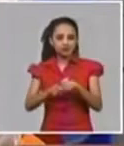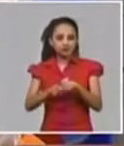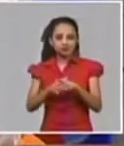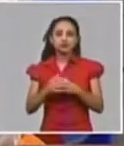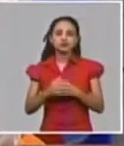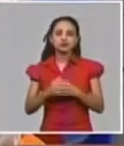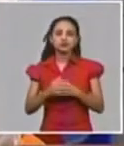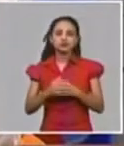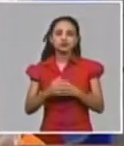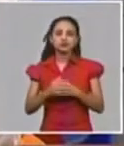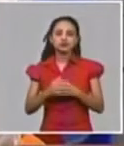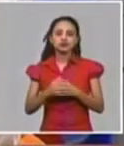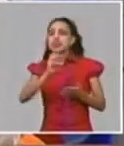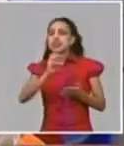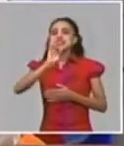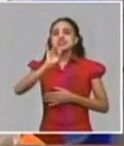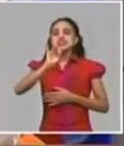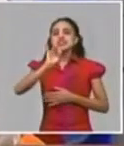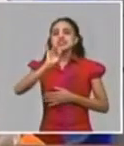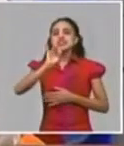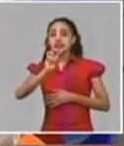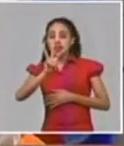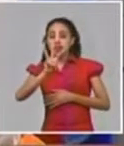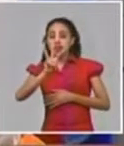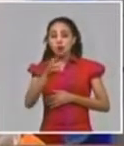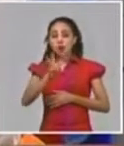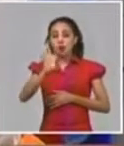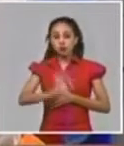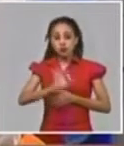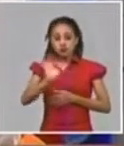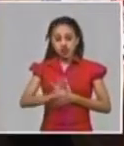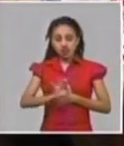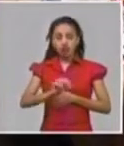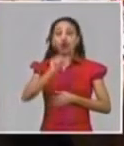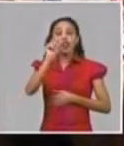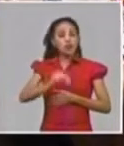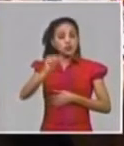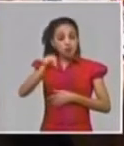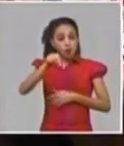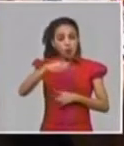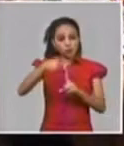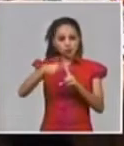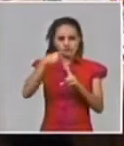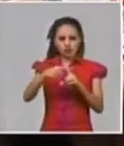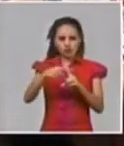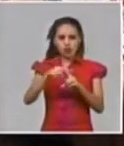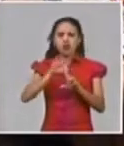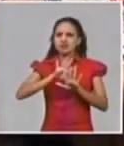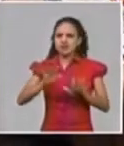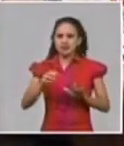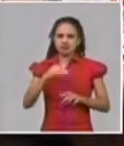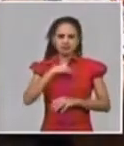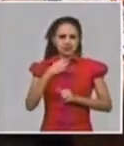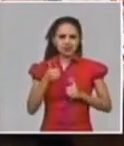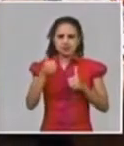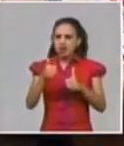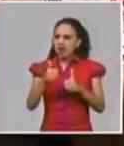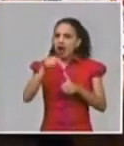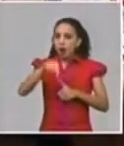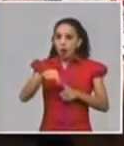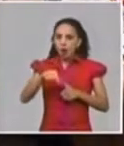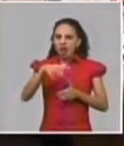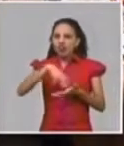representa que el 73,4% de los pacientes que hoy son positivos ya están recuperados en su vivienda